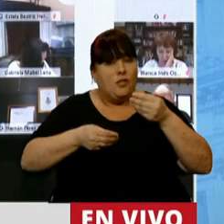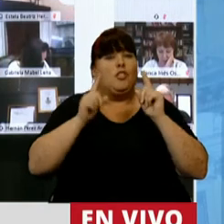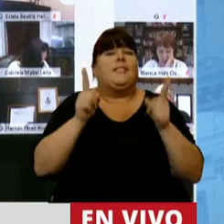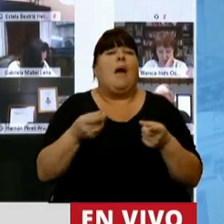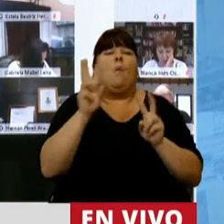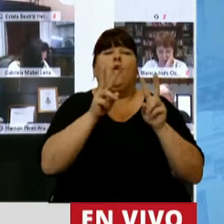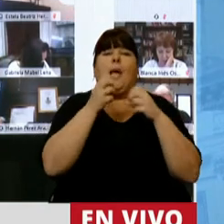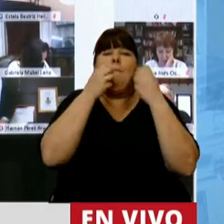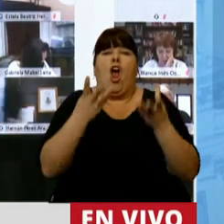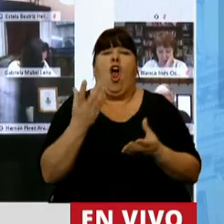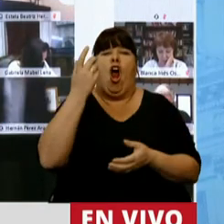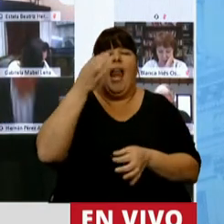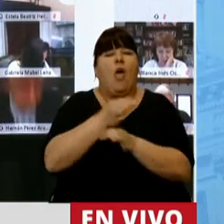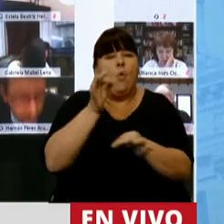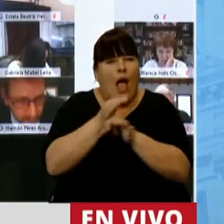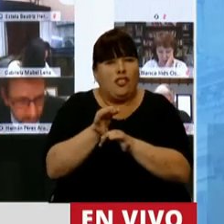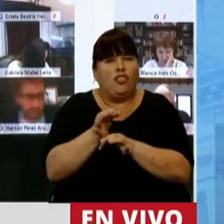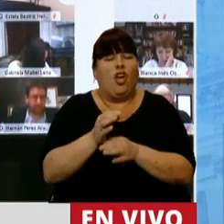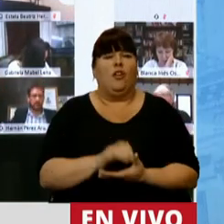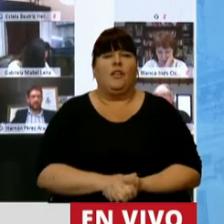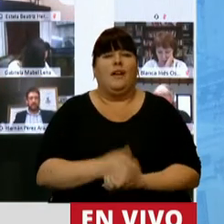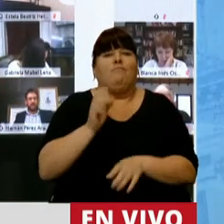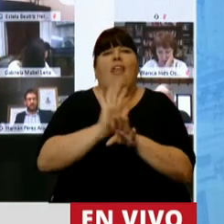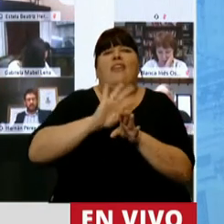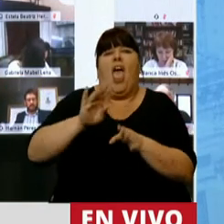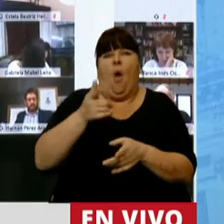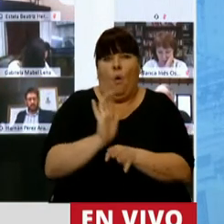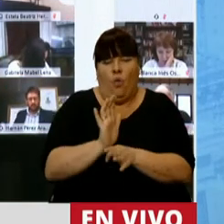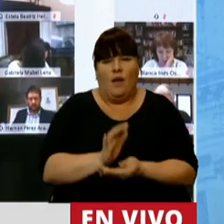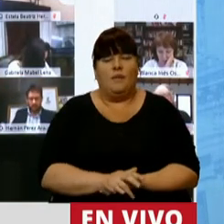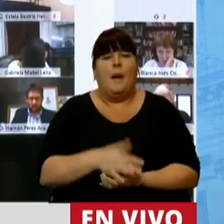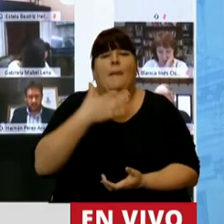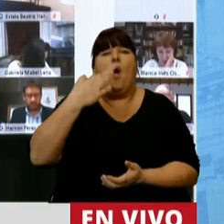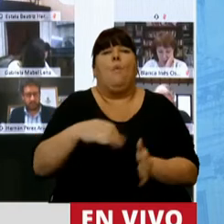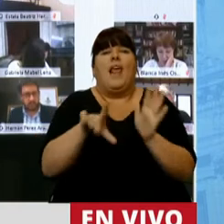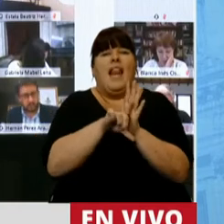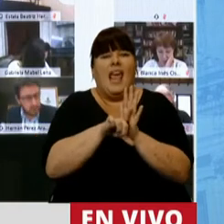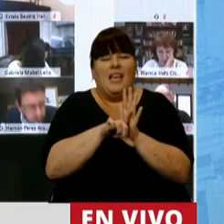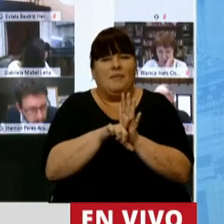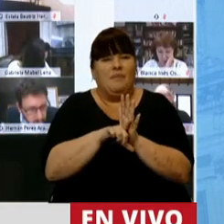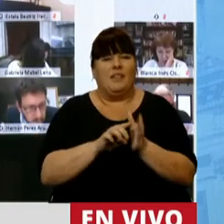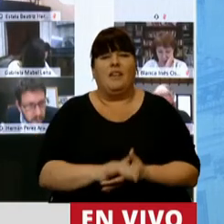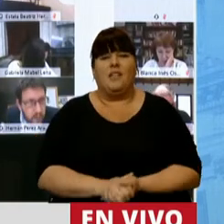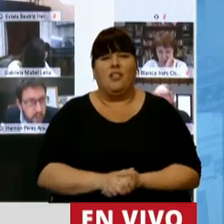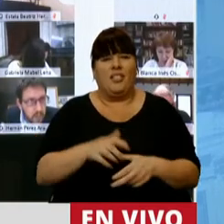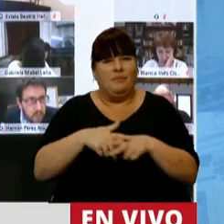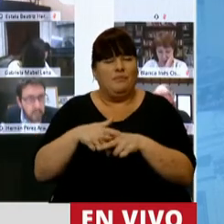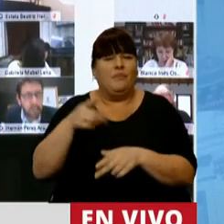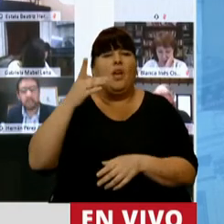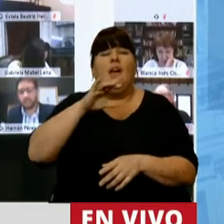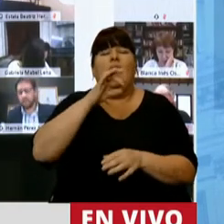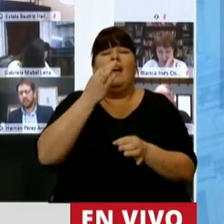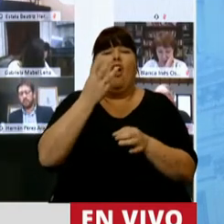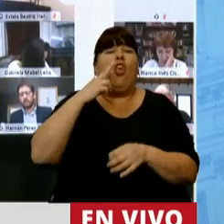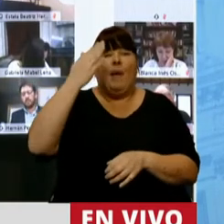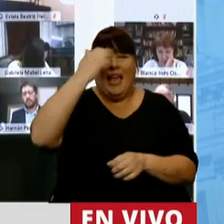viene a recuperar la educación como política pública, dejando como prioridad el cumplimiento de la ley de financiamiento educativo que no se cumplía desde el año